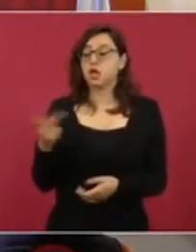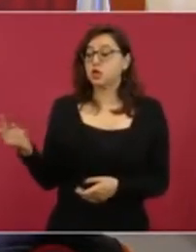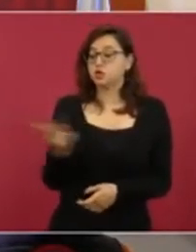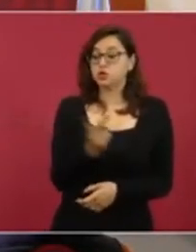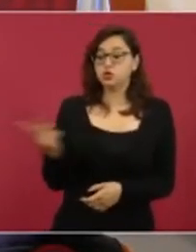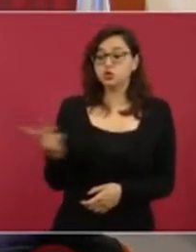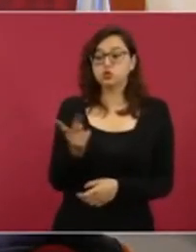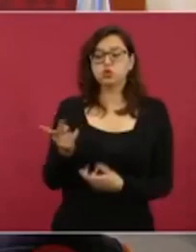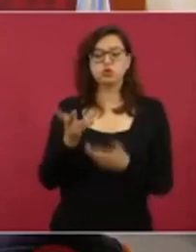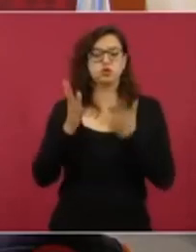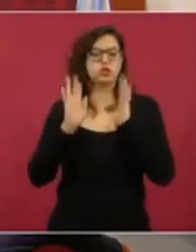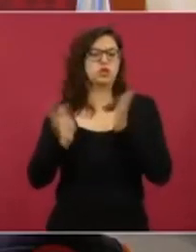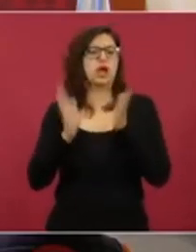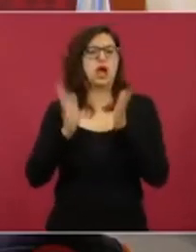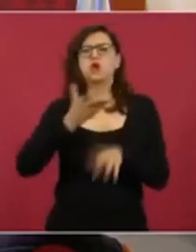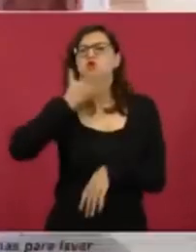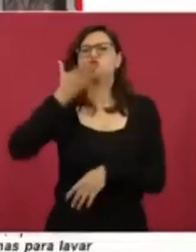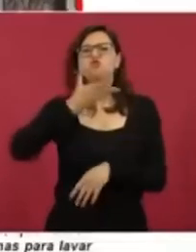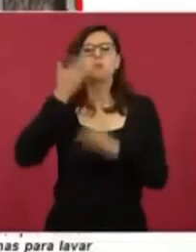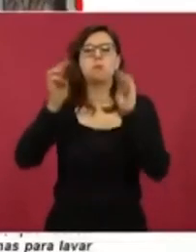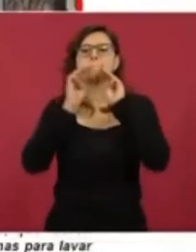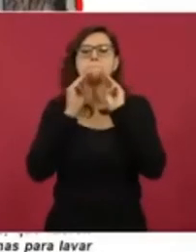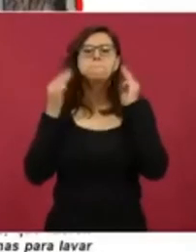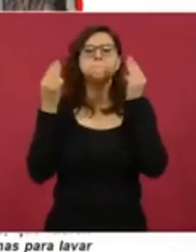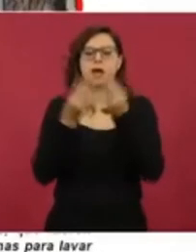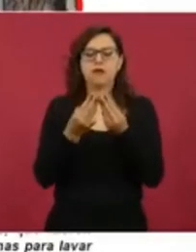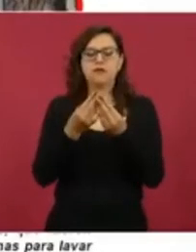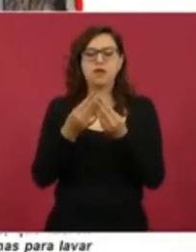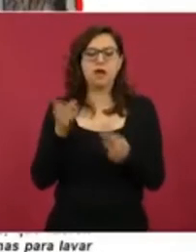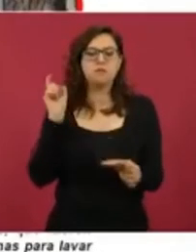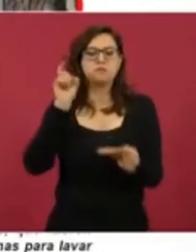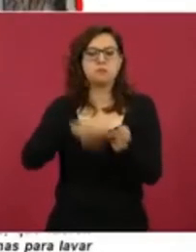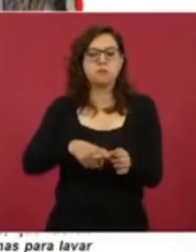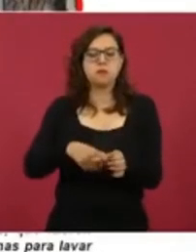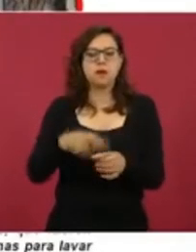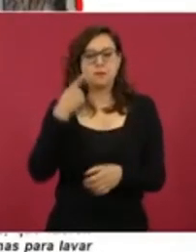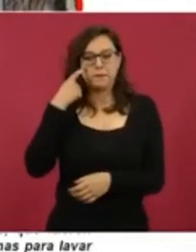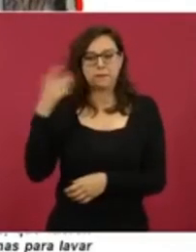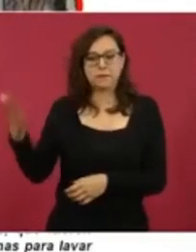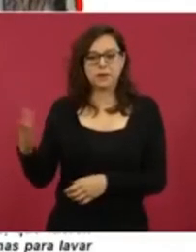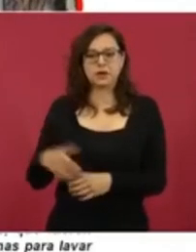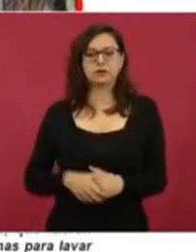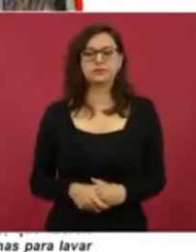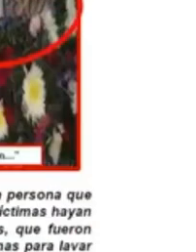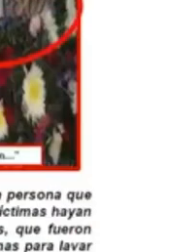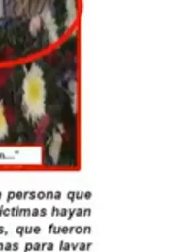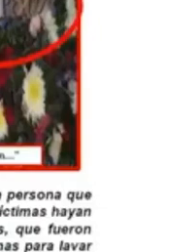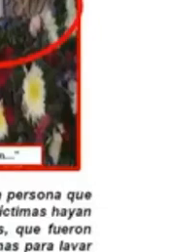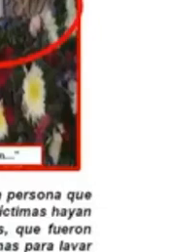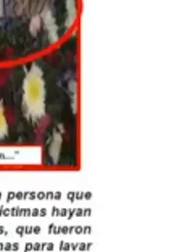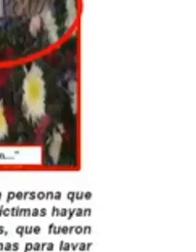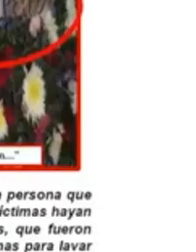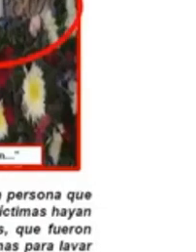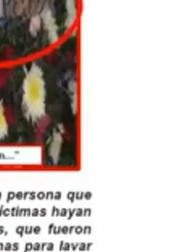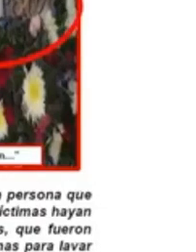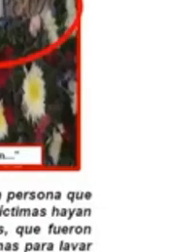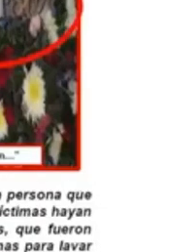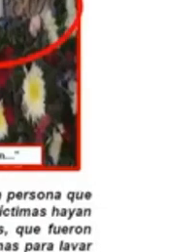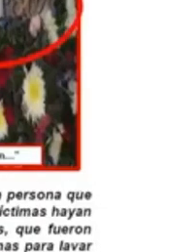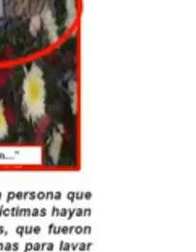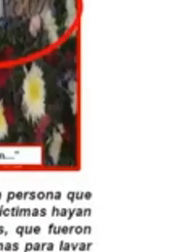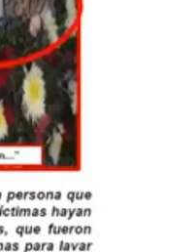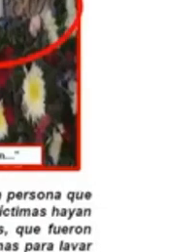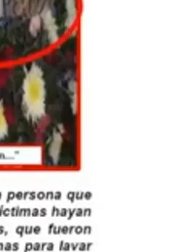Los Templarios y después al Cártel Jalisco Nueva Generación. El Día de los Hechos,